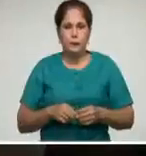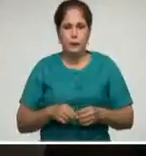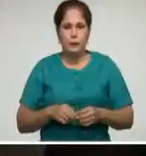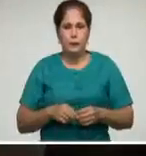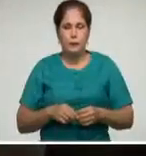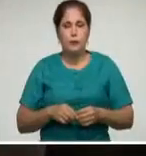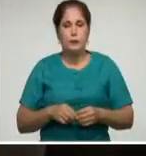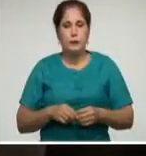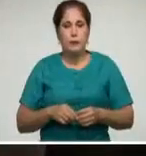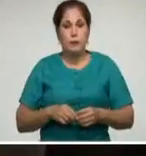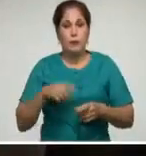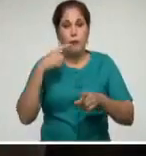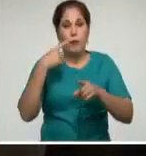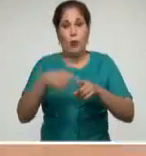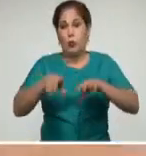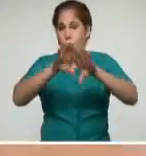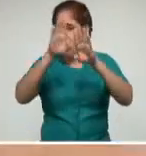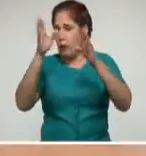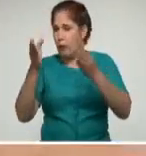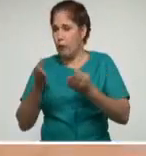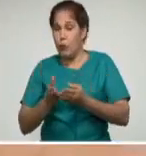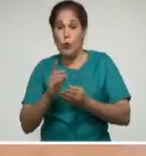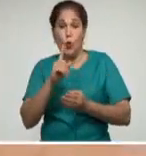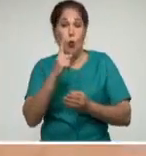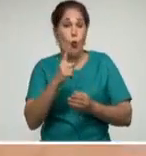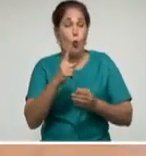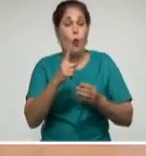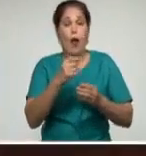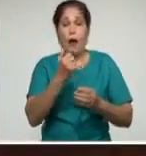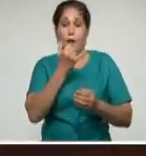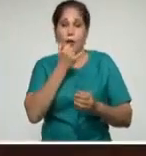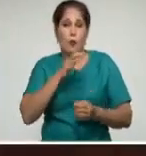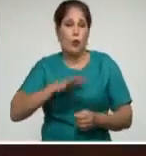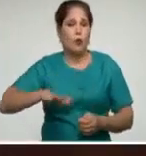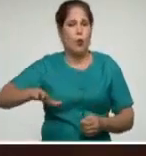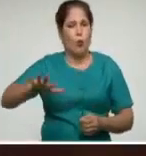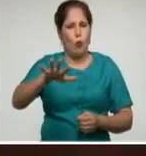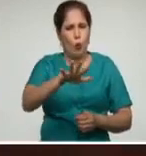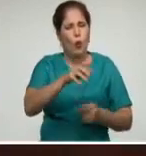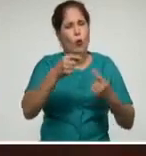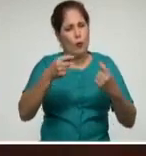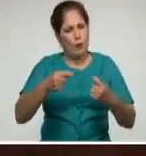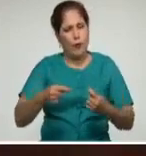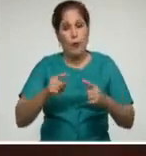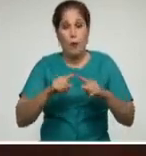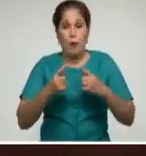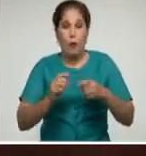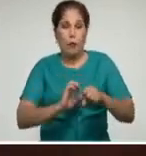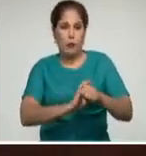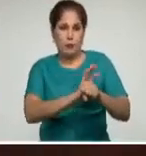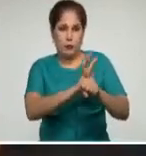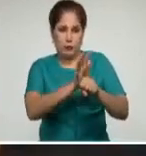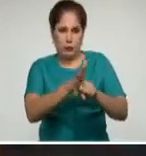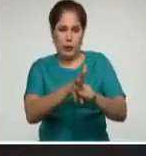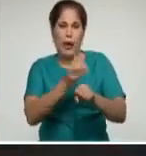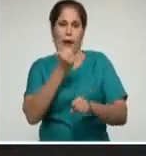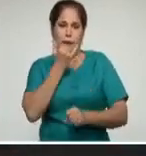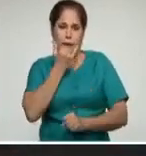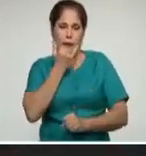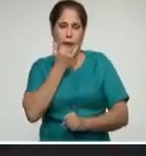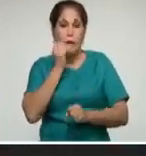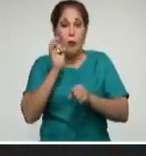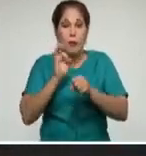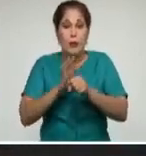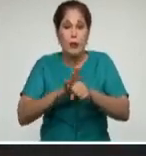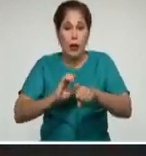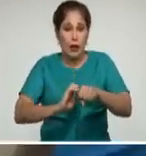Como en el resto del mundo, no ha habido un solo sector de la sociedad cubana que haya escapado al negativo impacto de la COVID-19 desde que el